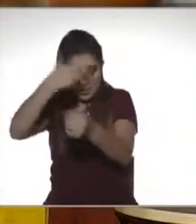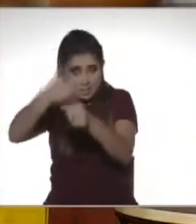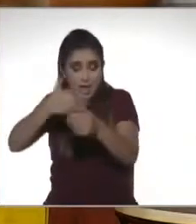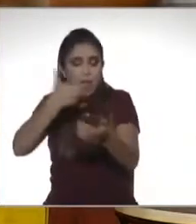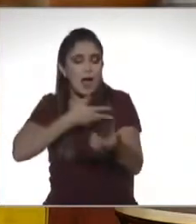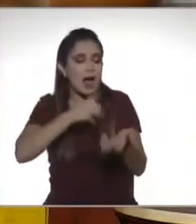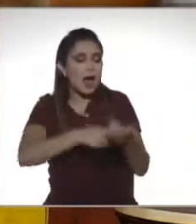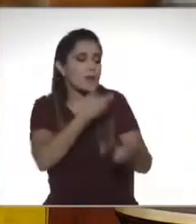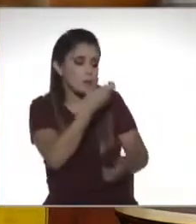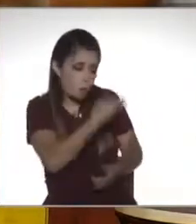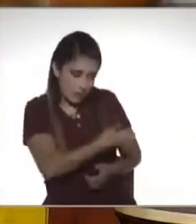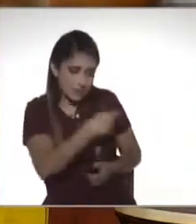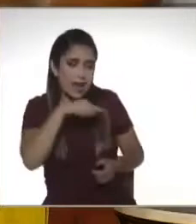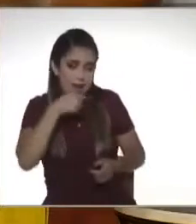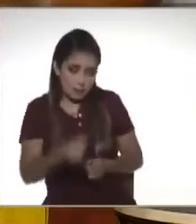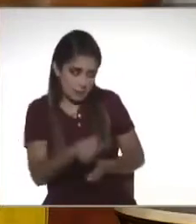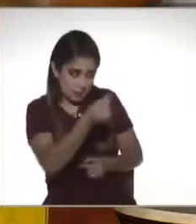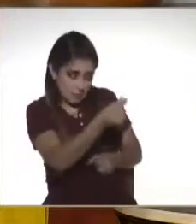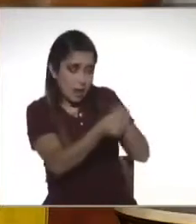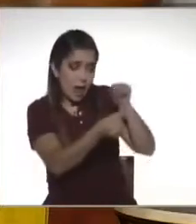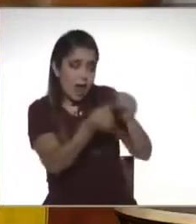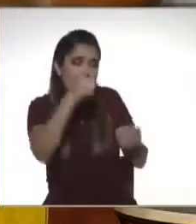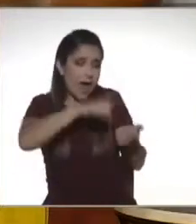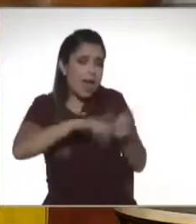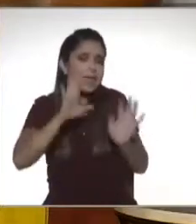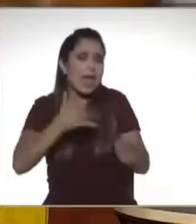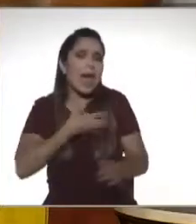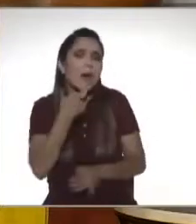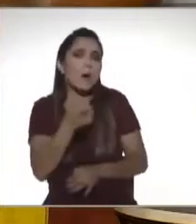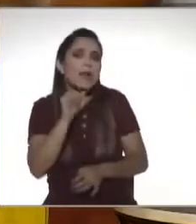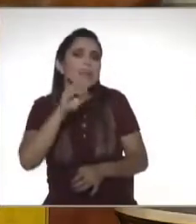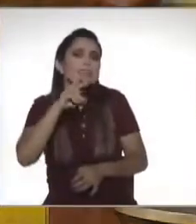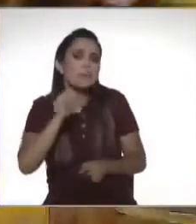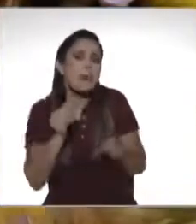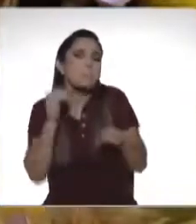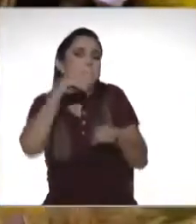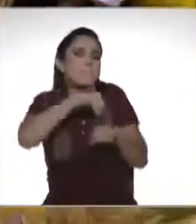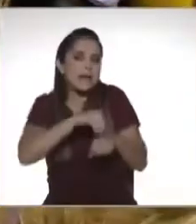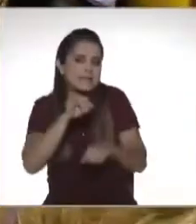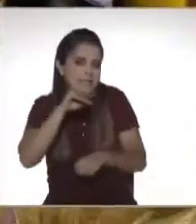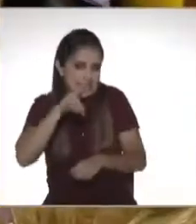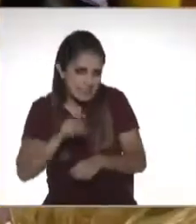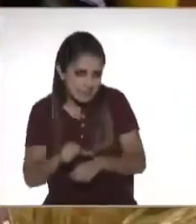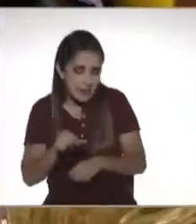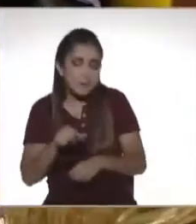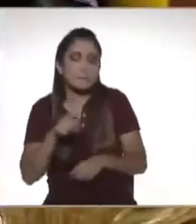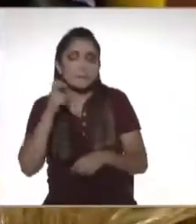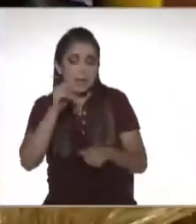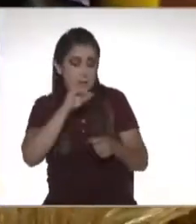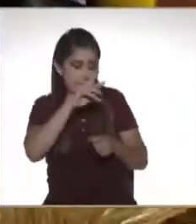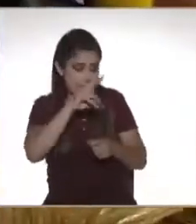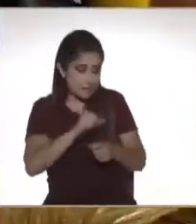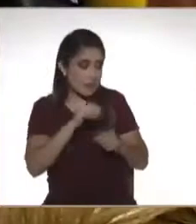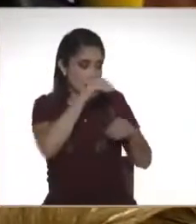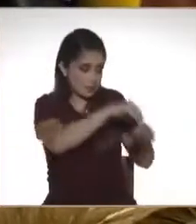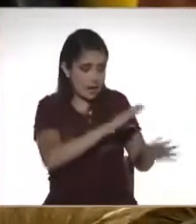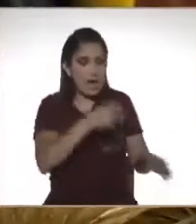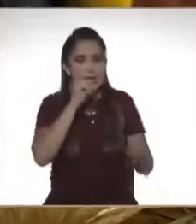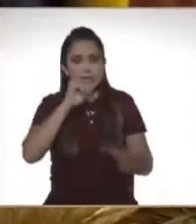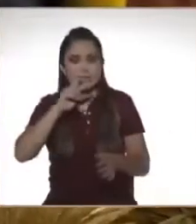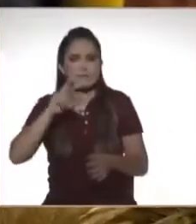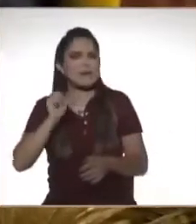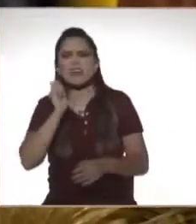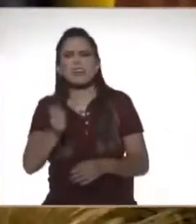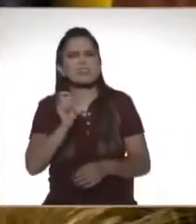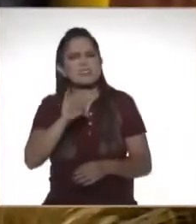bueno, pues ahí el niño paga el precio del lápiz con el IVA y el contribuyente, que es el de la papelería, pues entera ese IVA. ¿Qué es el